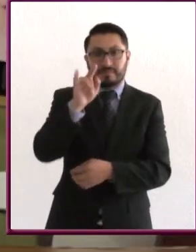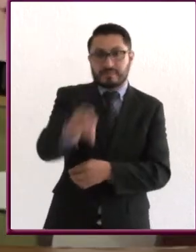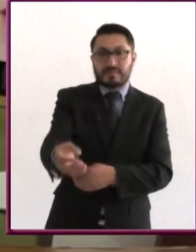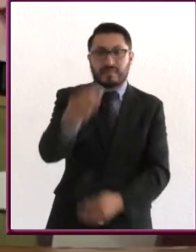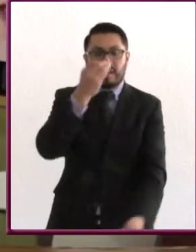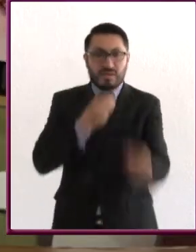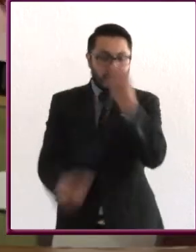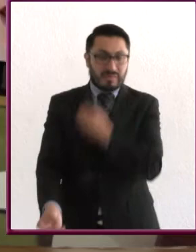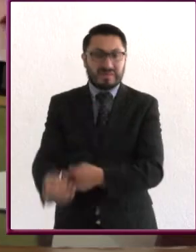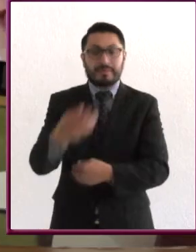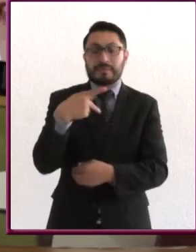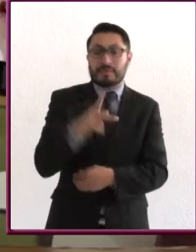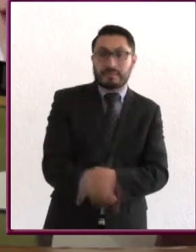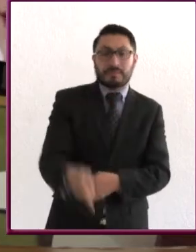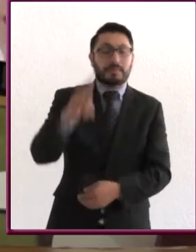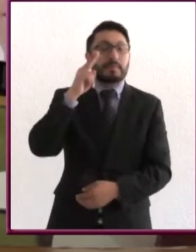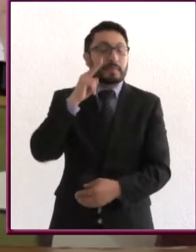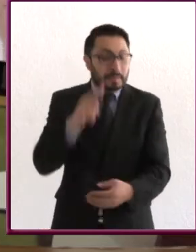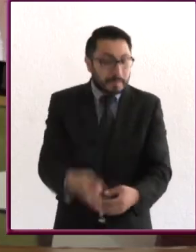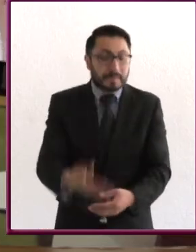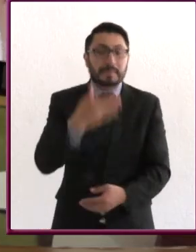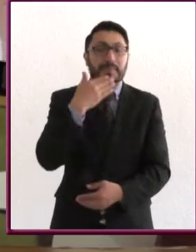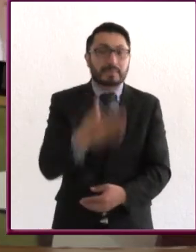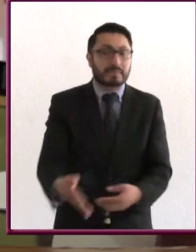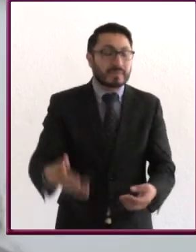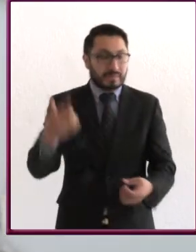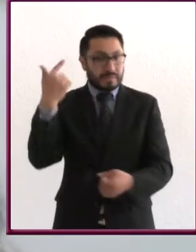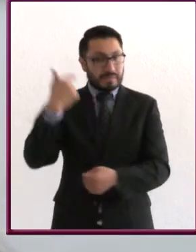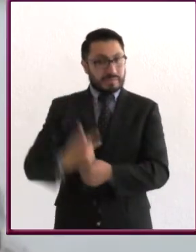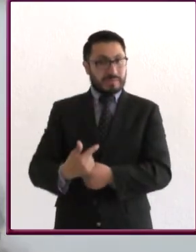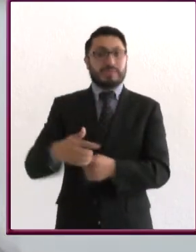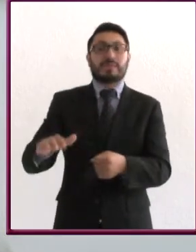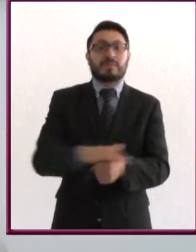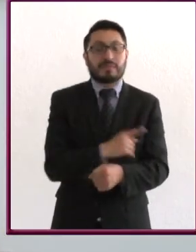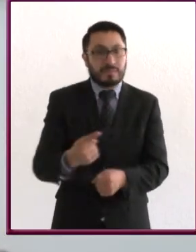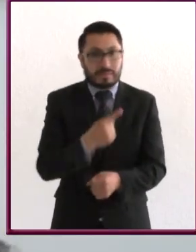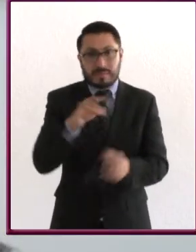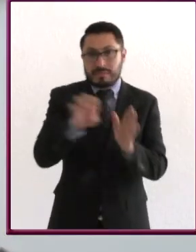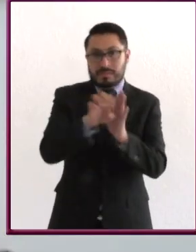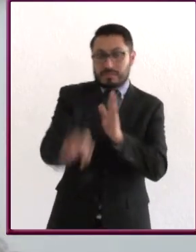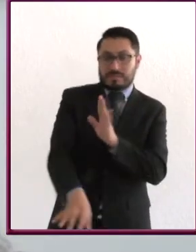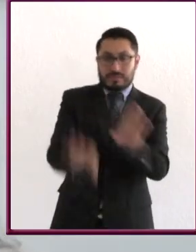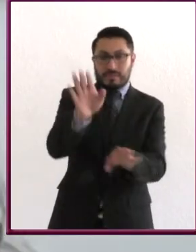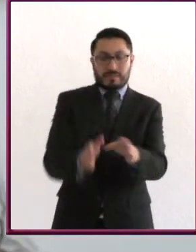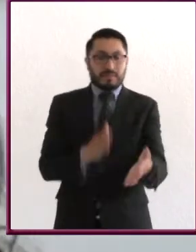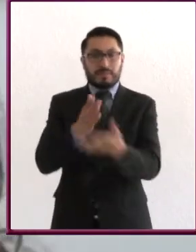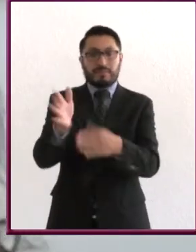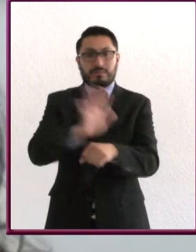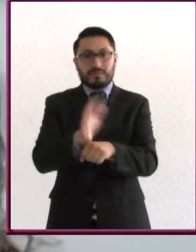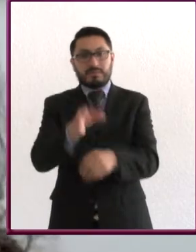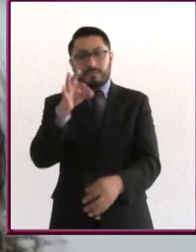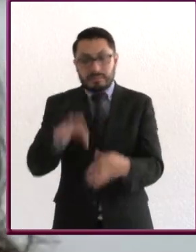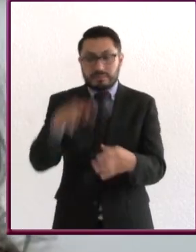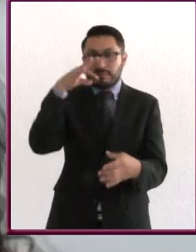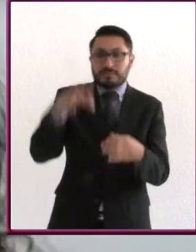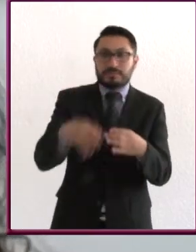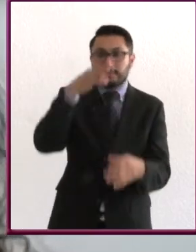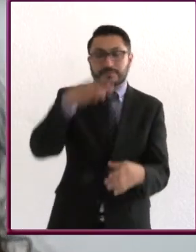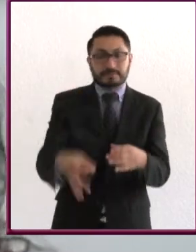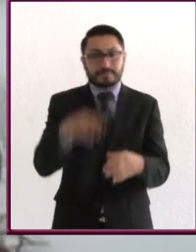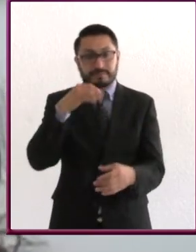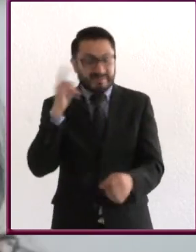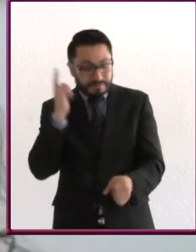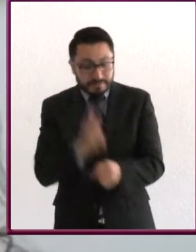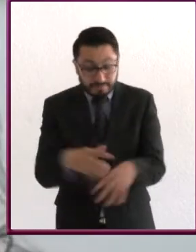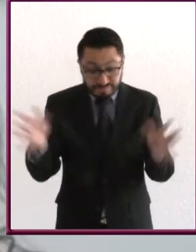lo hagan con conciencia, que se den cuenta de lo que están comiendo porque si no, ¿qué es lo que pasa? Por ejemplo, cuando vamos al cine que comamos las palomitas, cuando nos